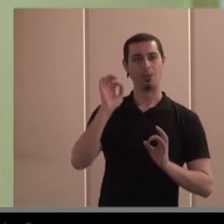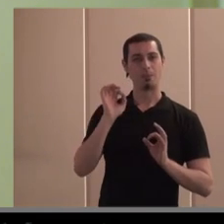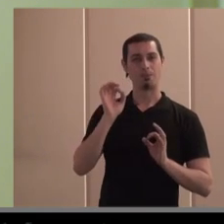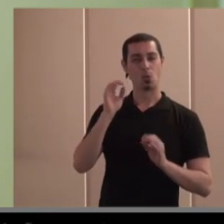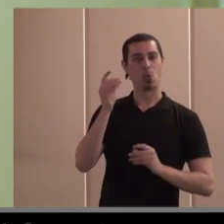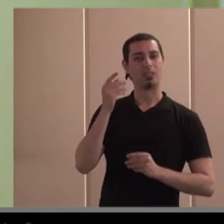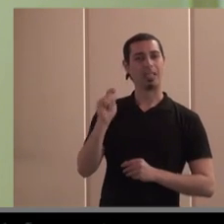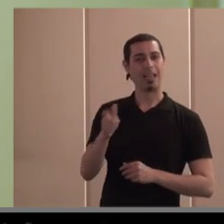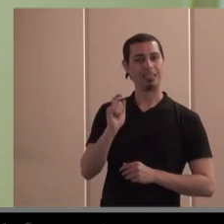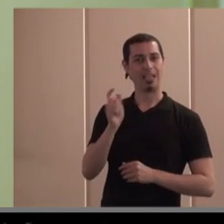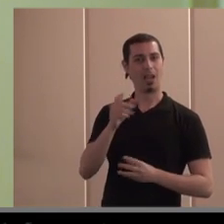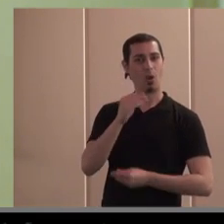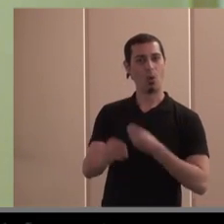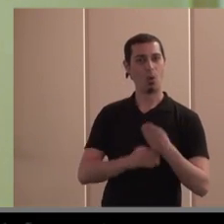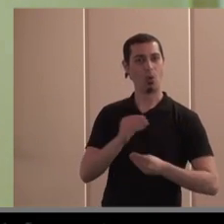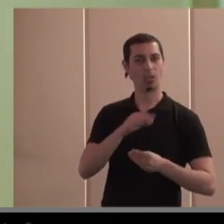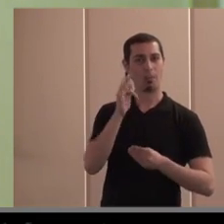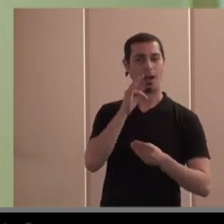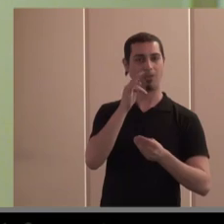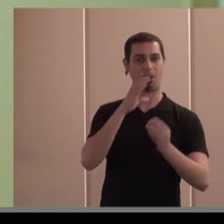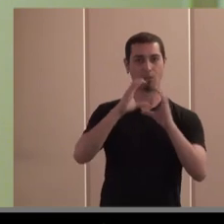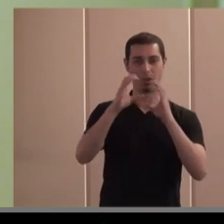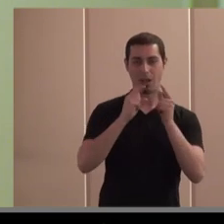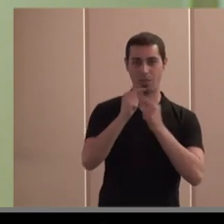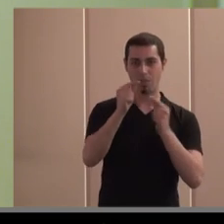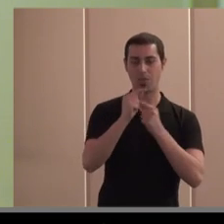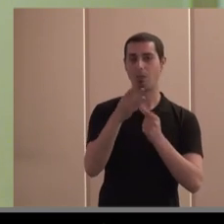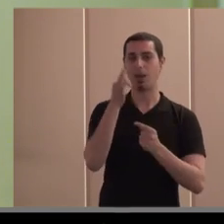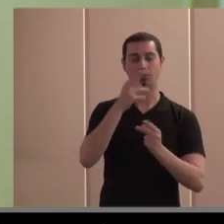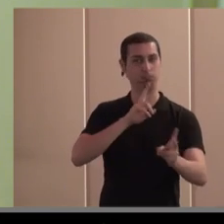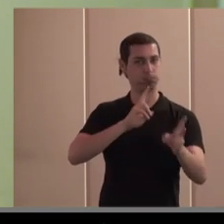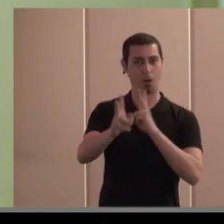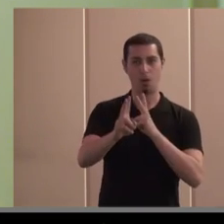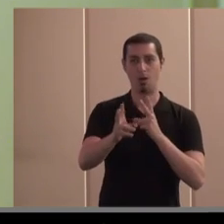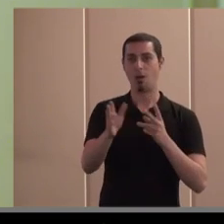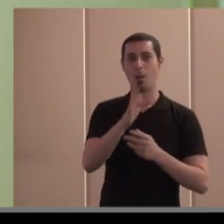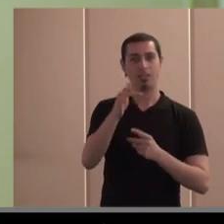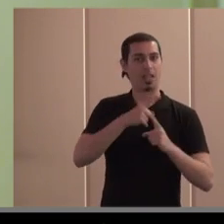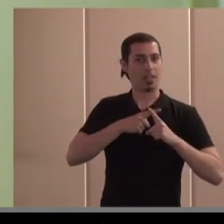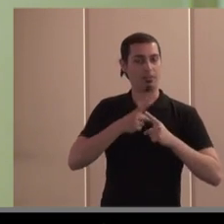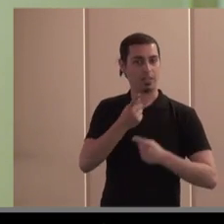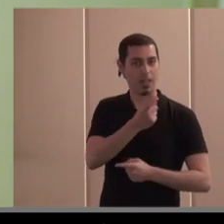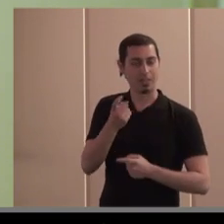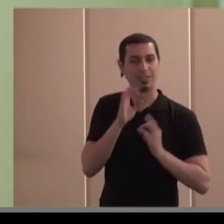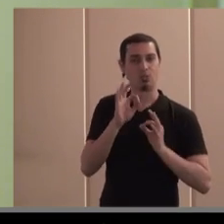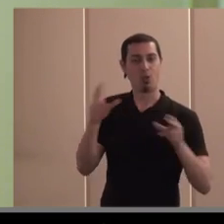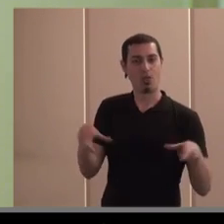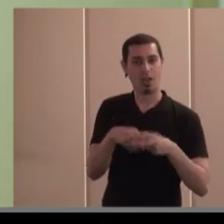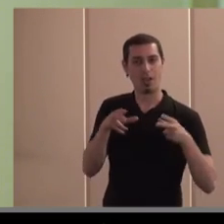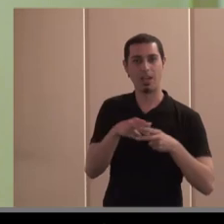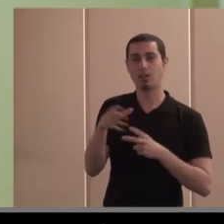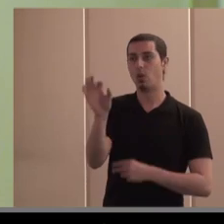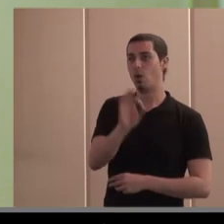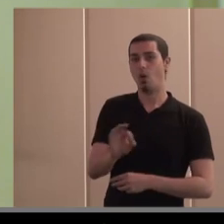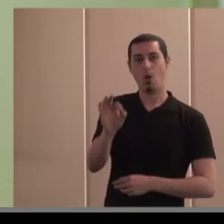utiliza más, que está más en los medios de comunicación, que está respondiendo de alguna manera más a las necesidades sociales o